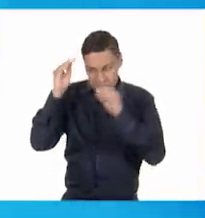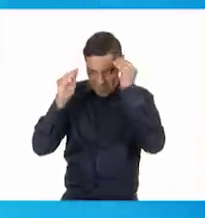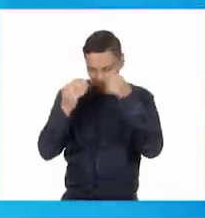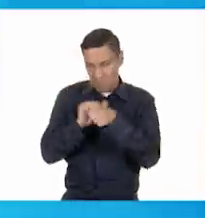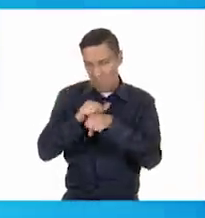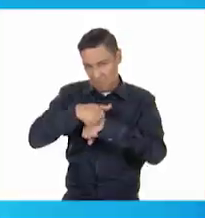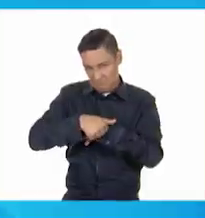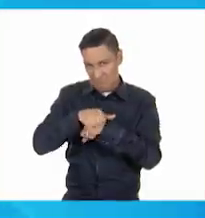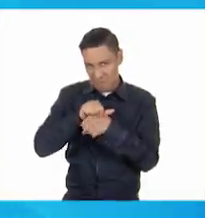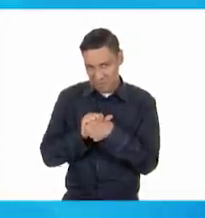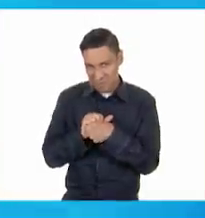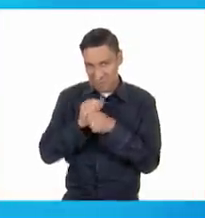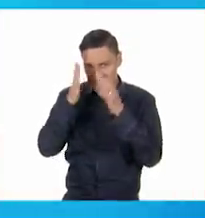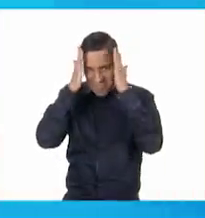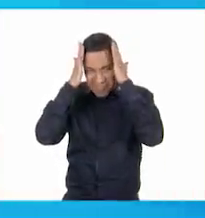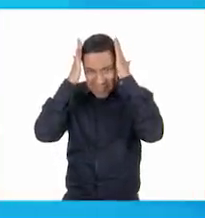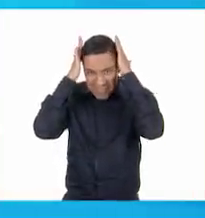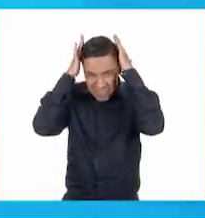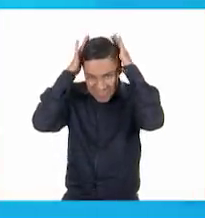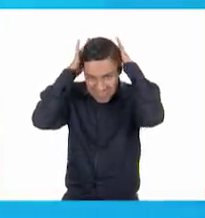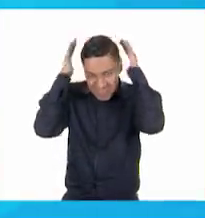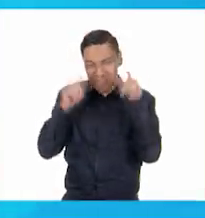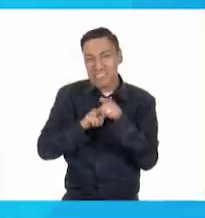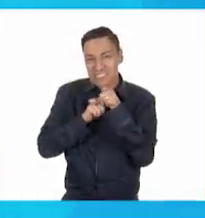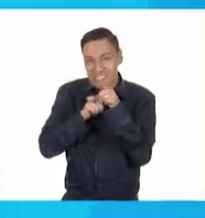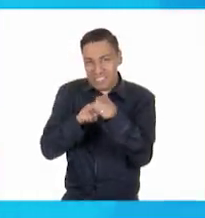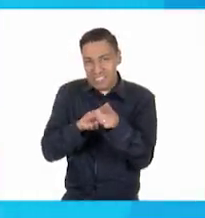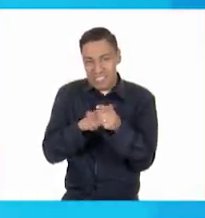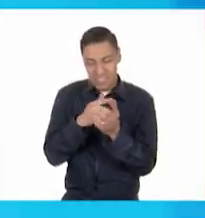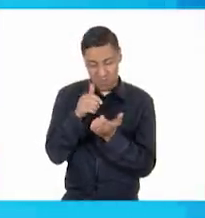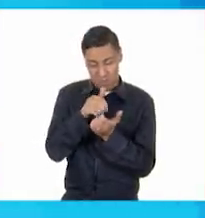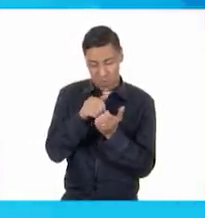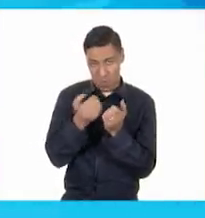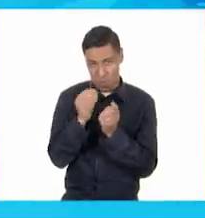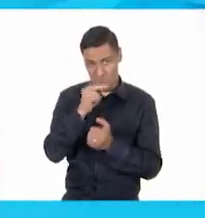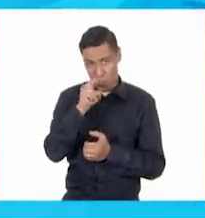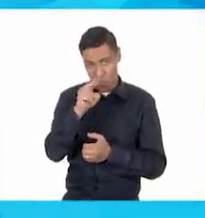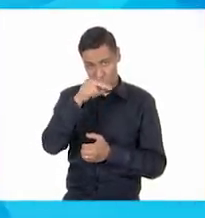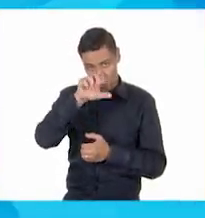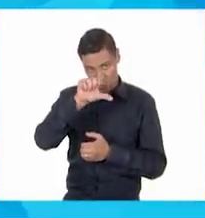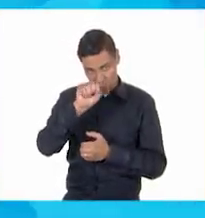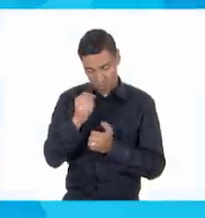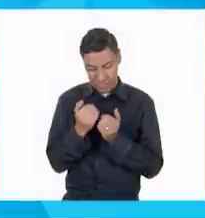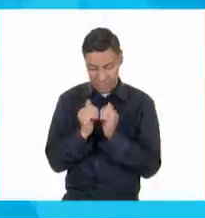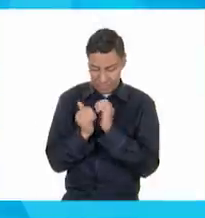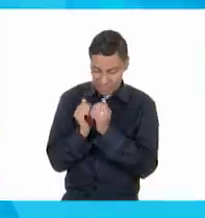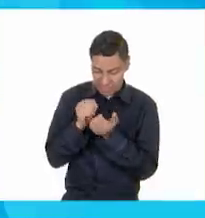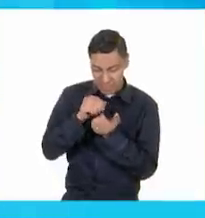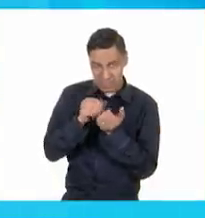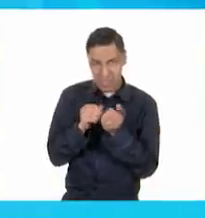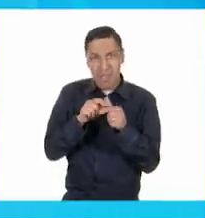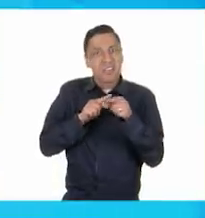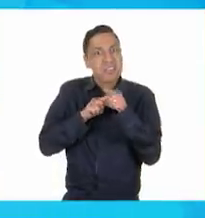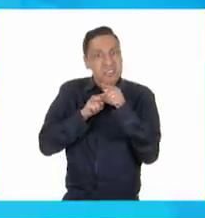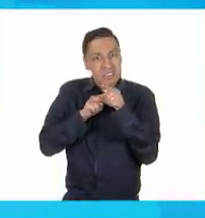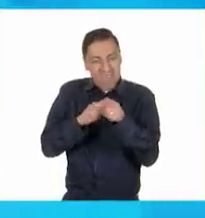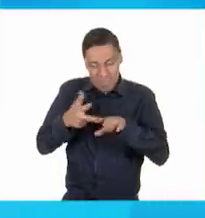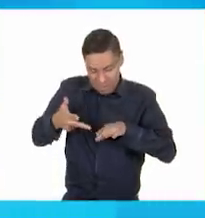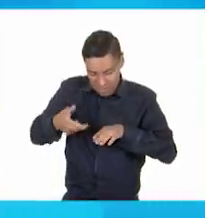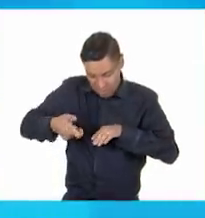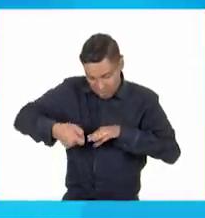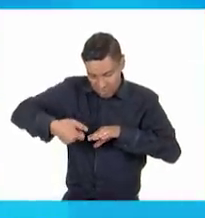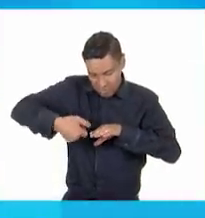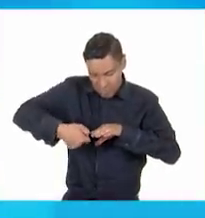de la cabeza. Las uñas de las manos y de los pies tampoco paran de crecer. Cuando juegas,